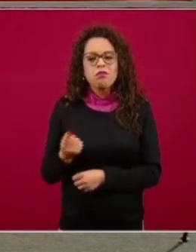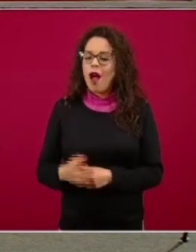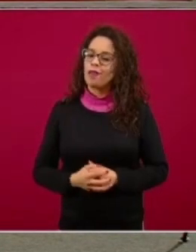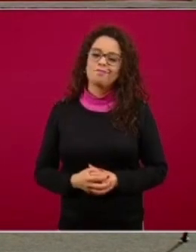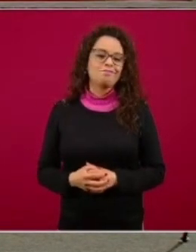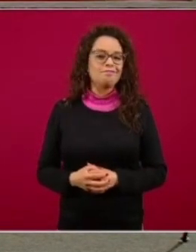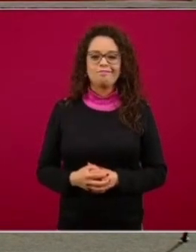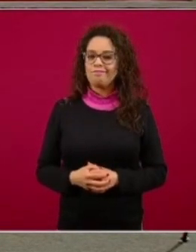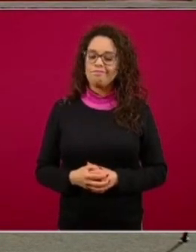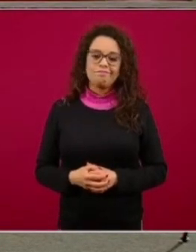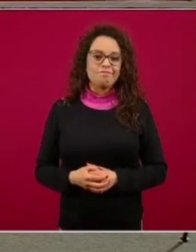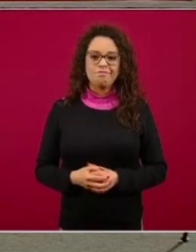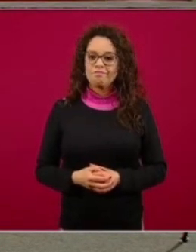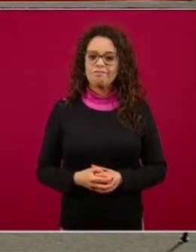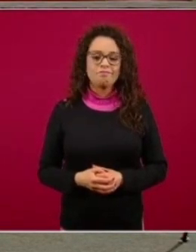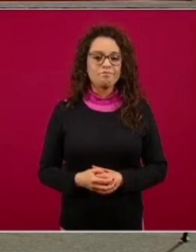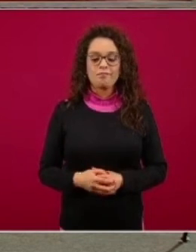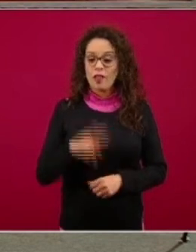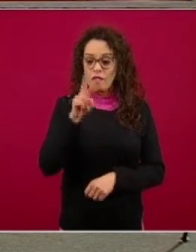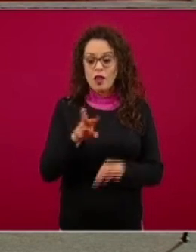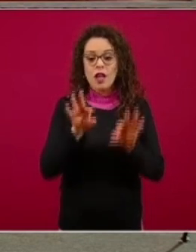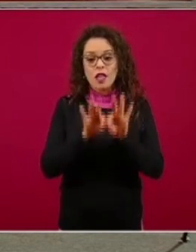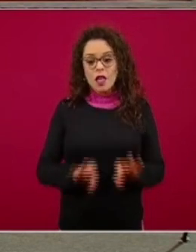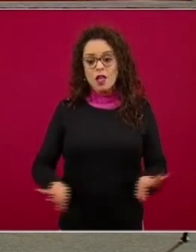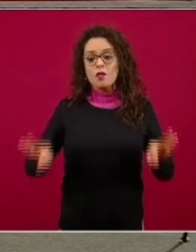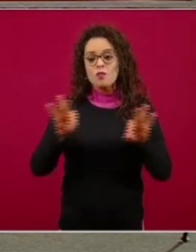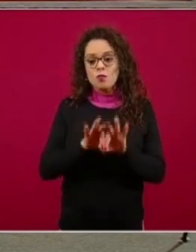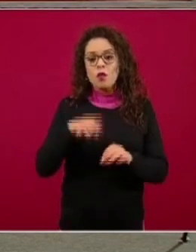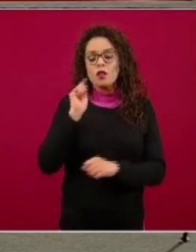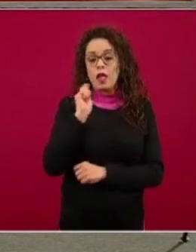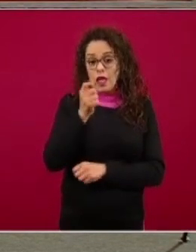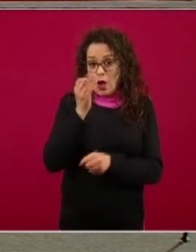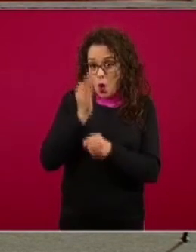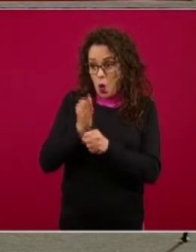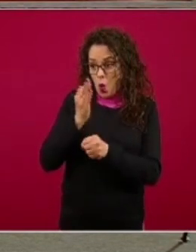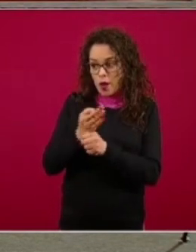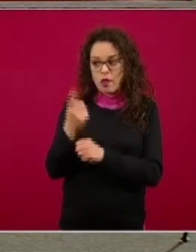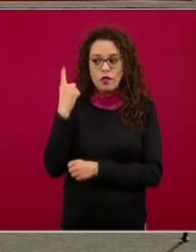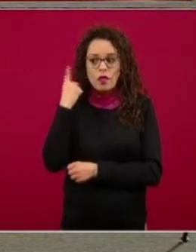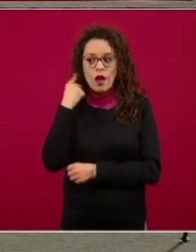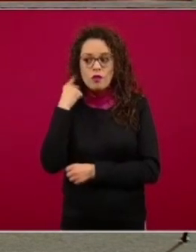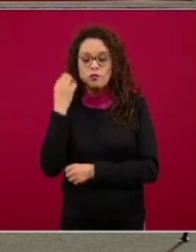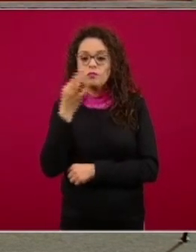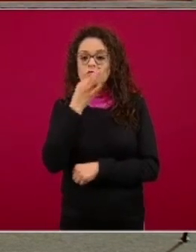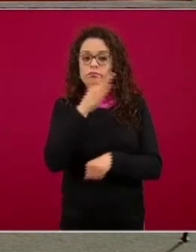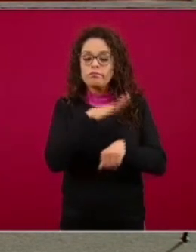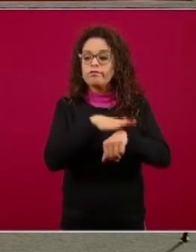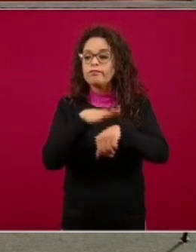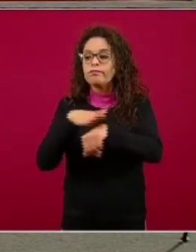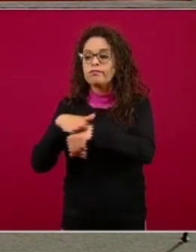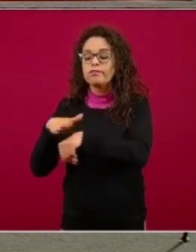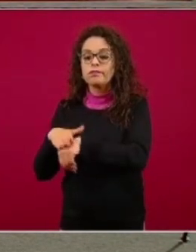importante y yo diría que uno de los mensajes que estamos escuchando es evitar los contagios y que hagamos un